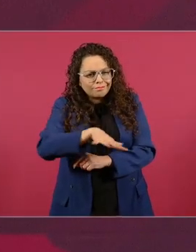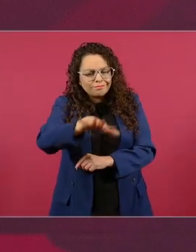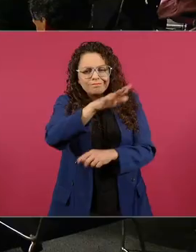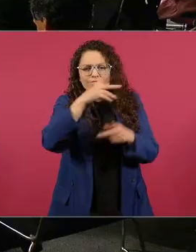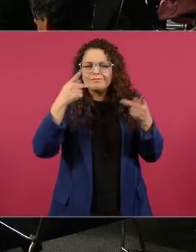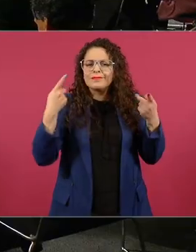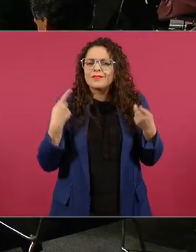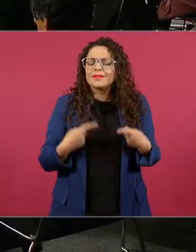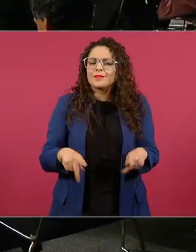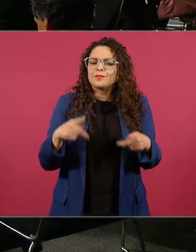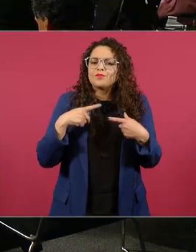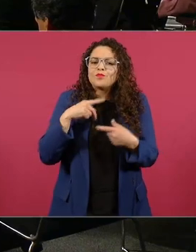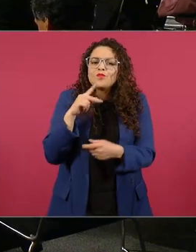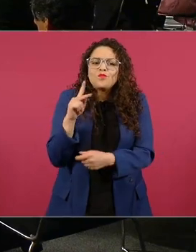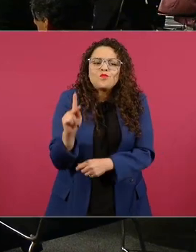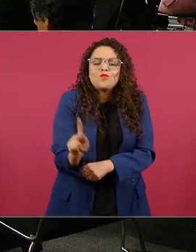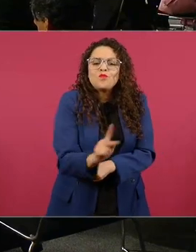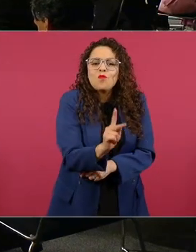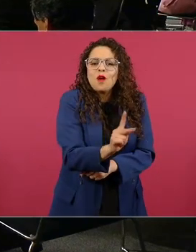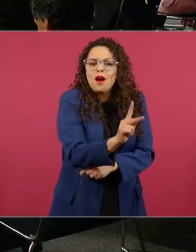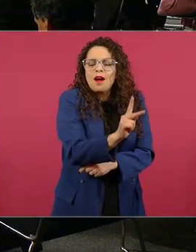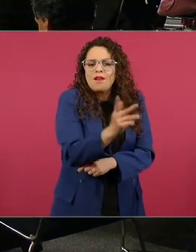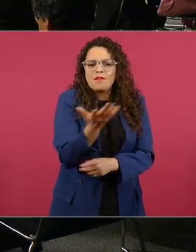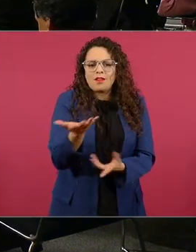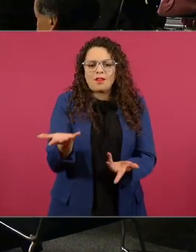cuando el desafuero